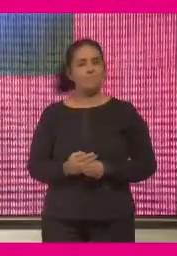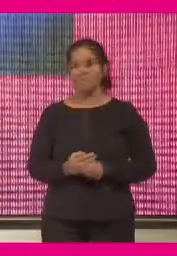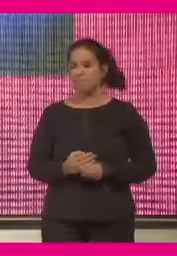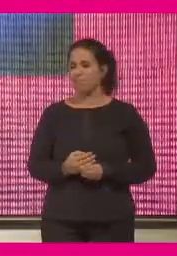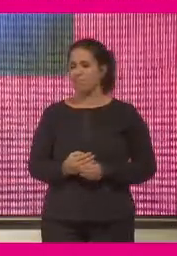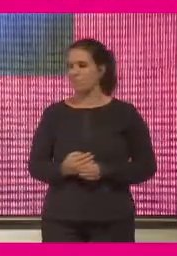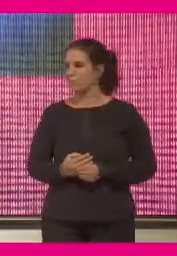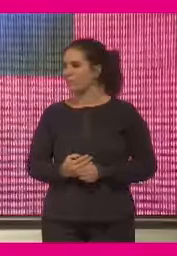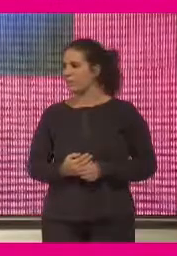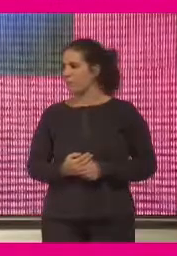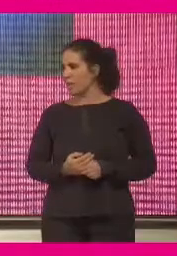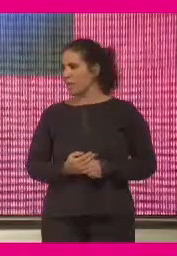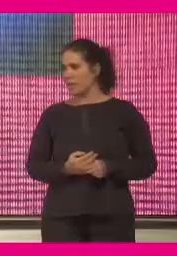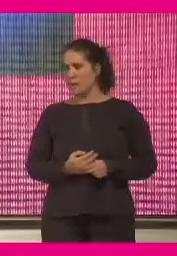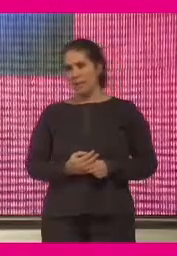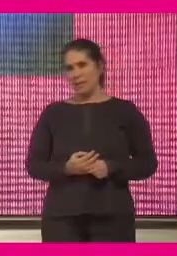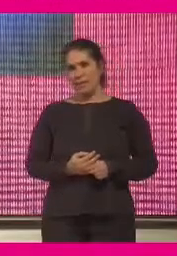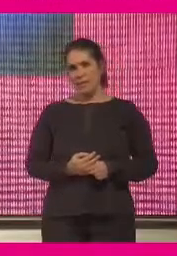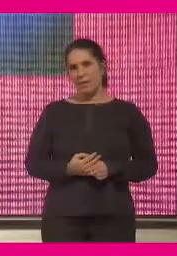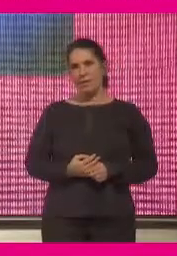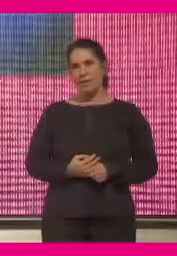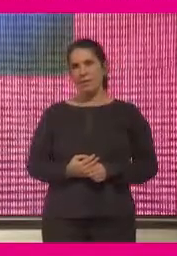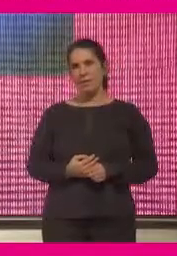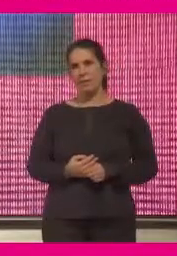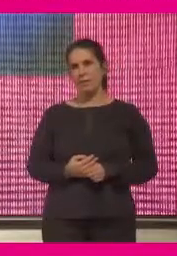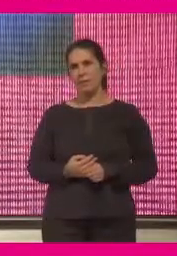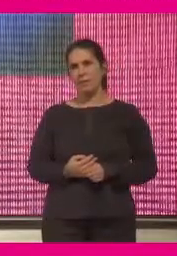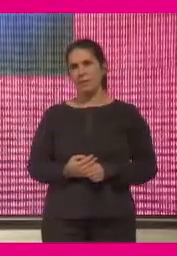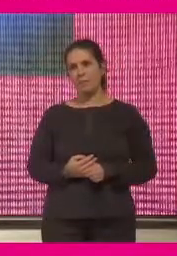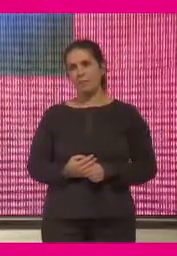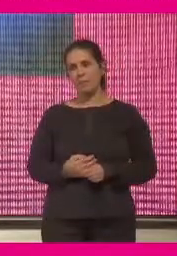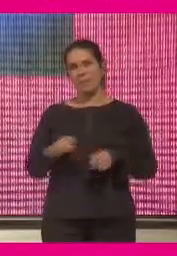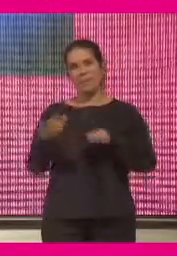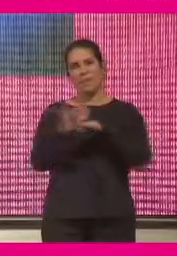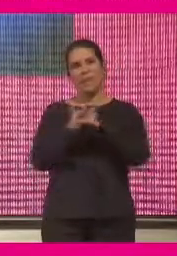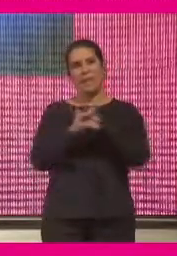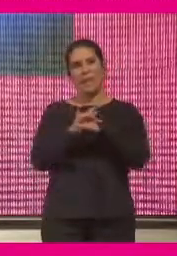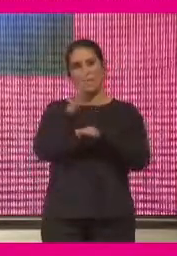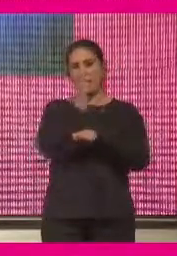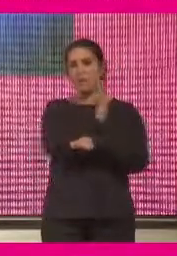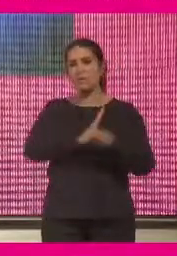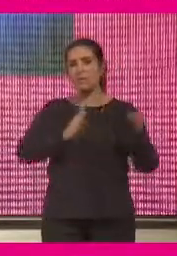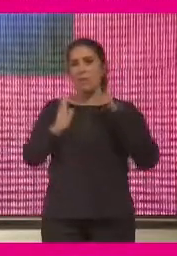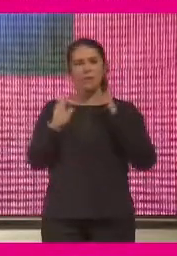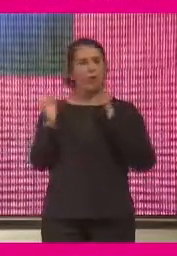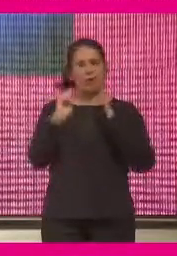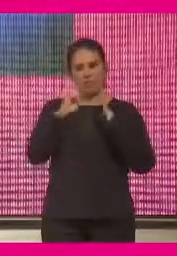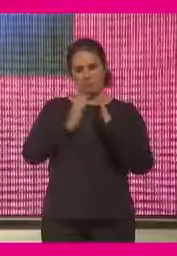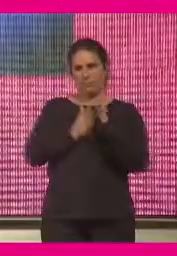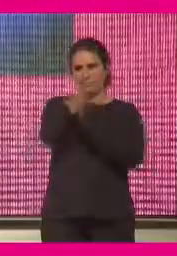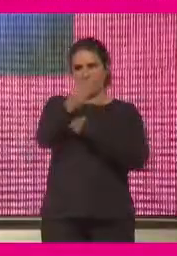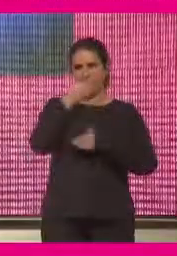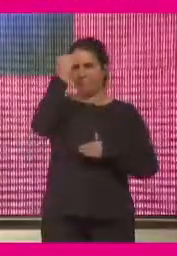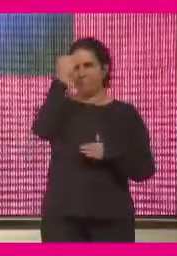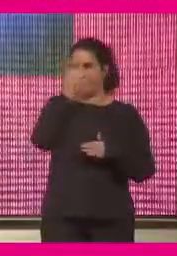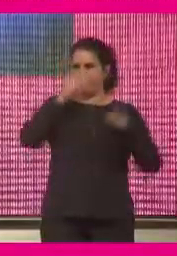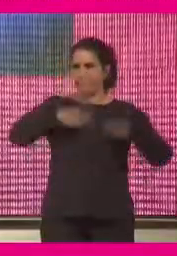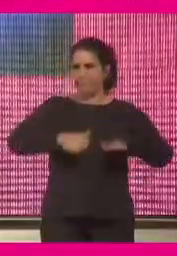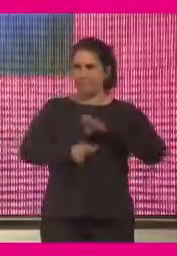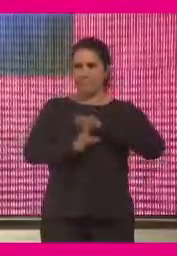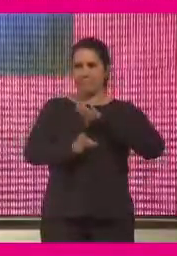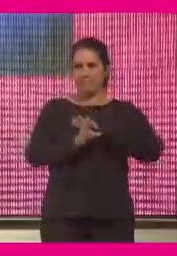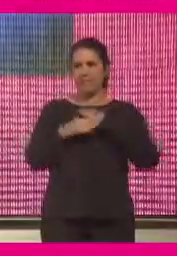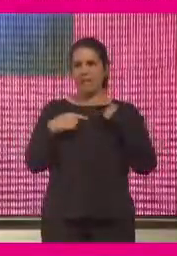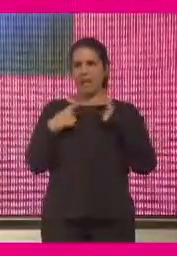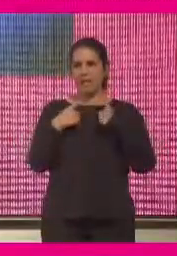Por lo tanto, yo creo que lo digital no es solamente un fenómeno coyuntural, sino que está aquí para quedarse. Y evidentemente es una necesidad y una